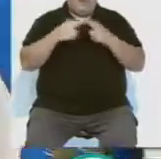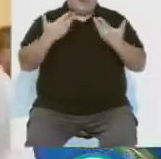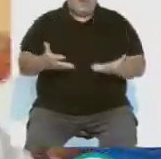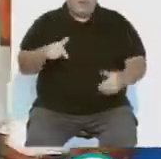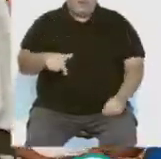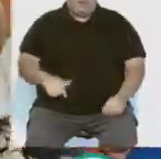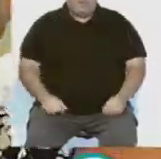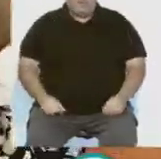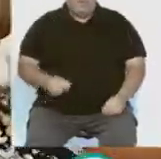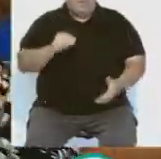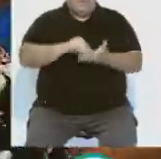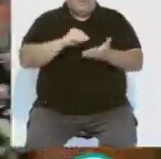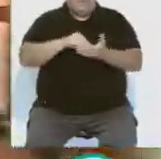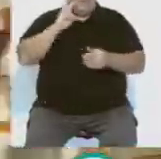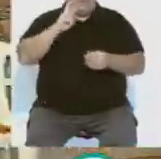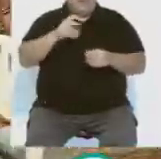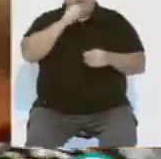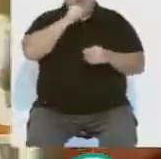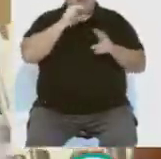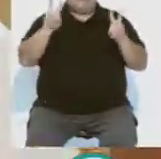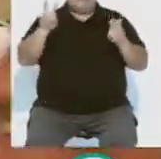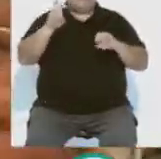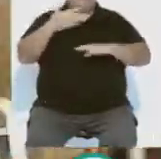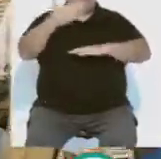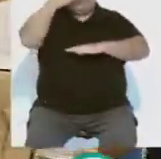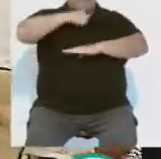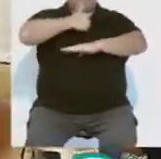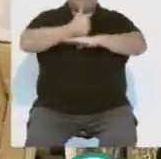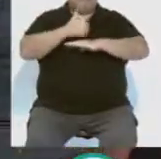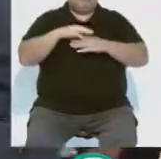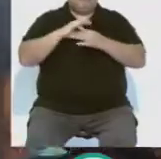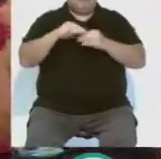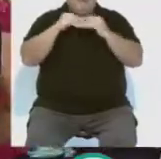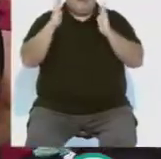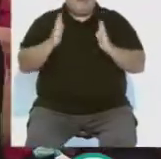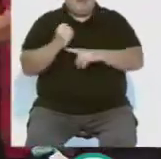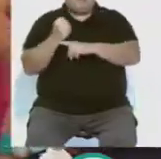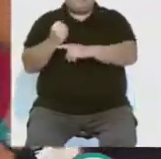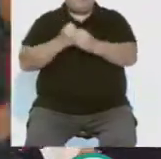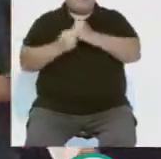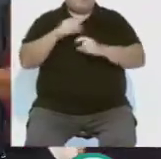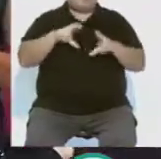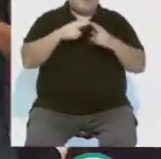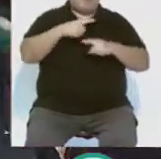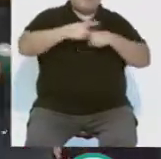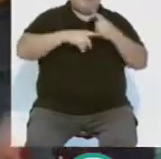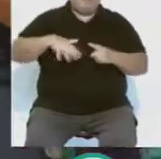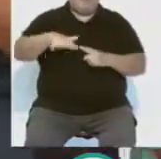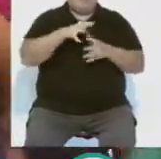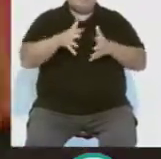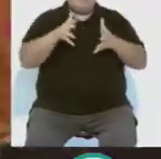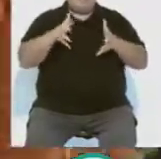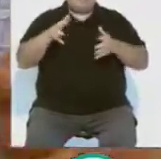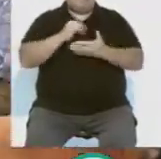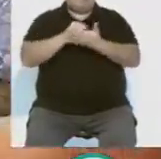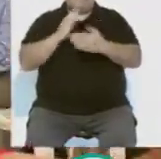actual. En muchos casos, los abuelos son un pilar fundamental en cuestiones domésticas y económicas, aspecto que se ha visto incrementado desde